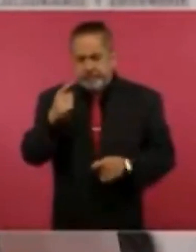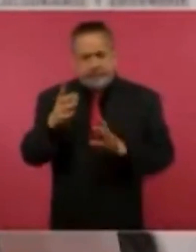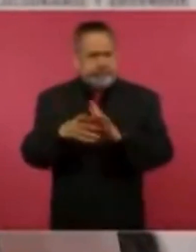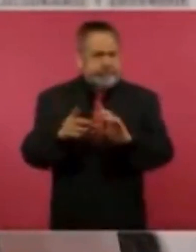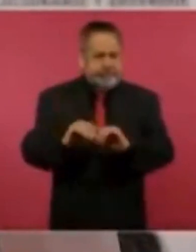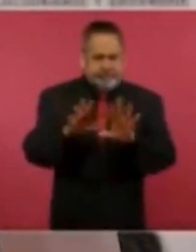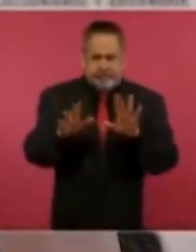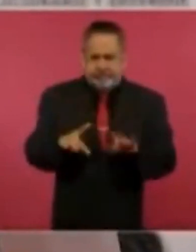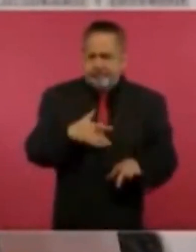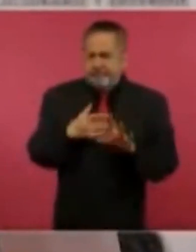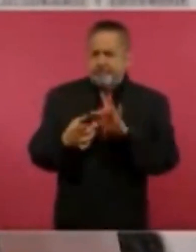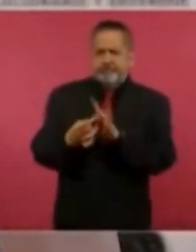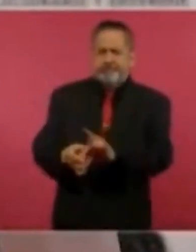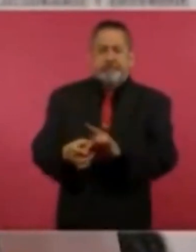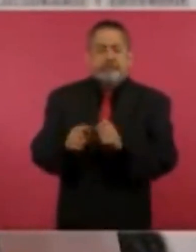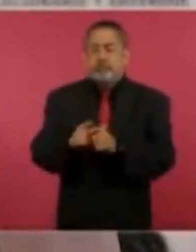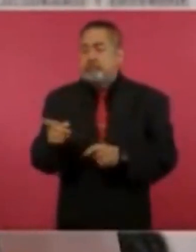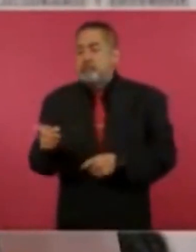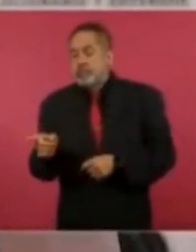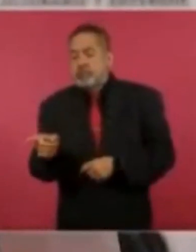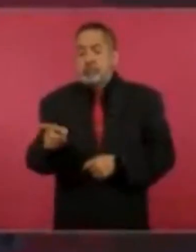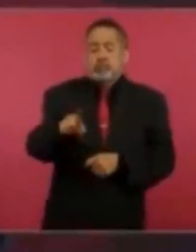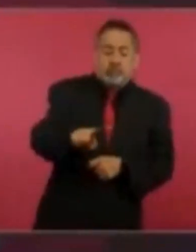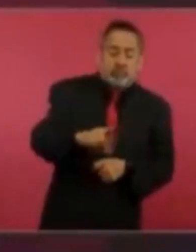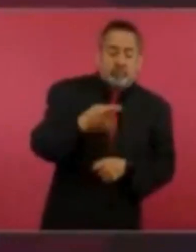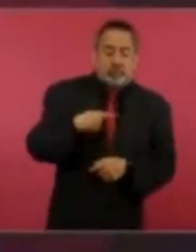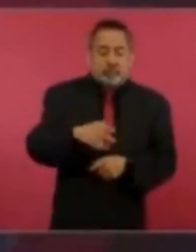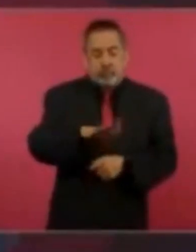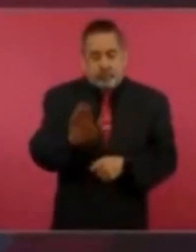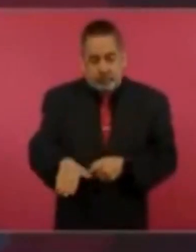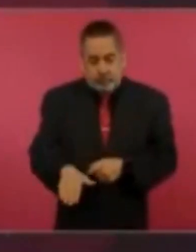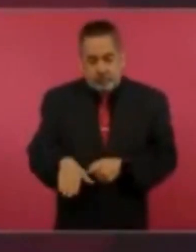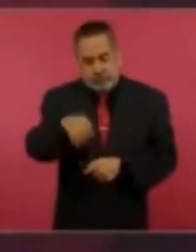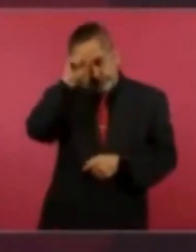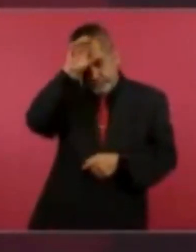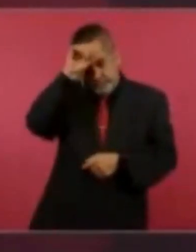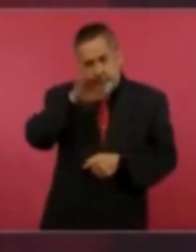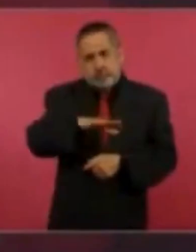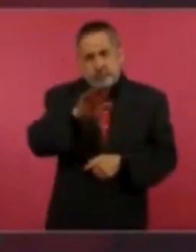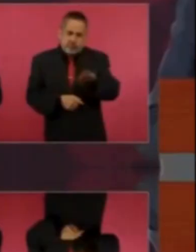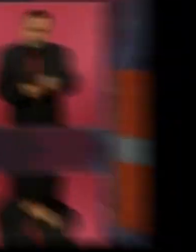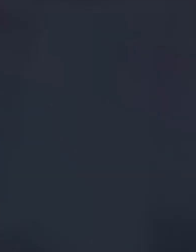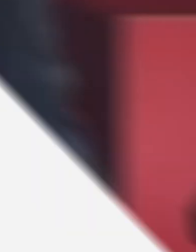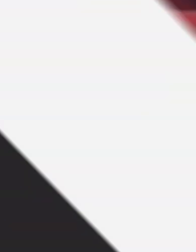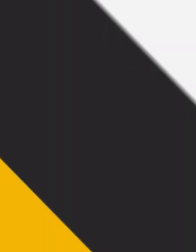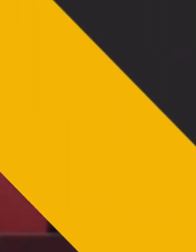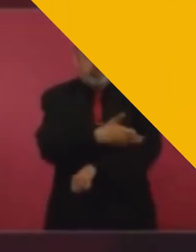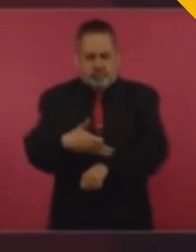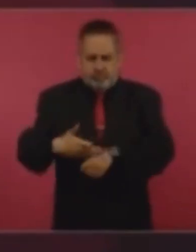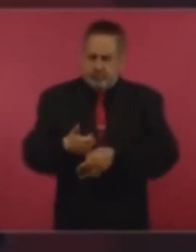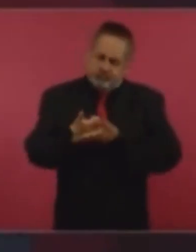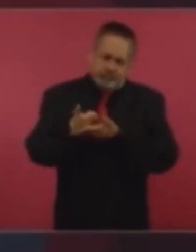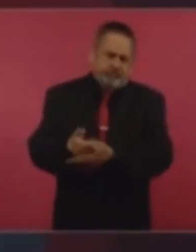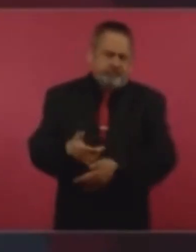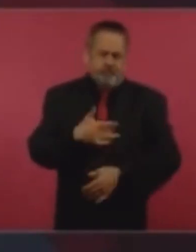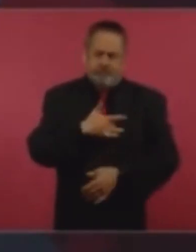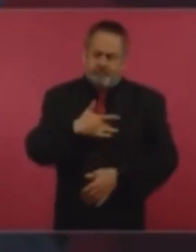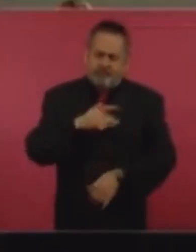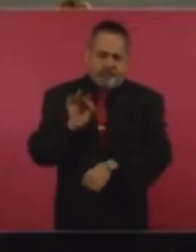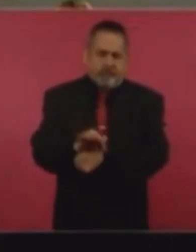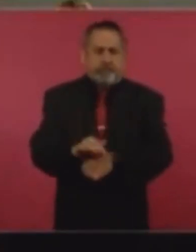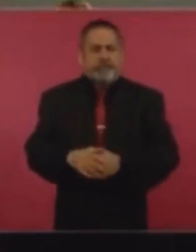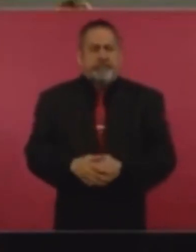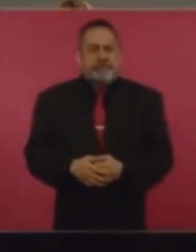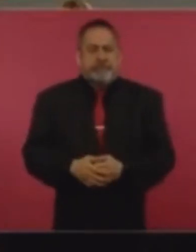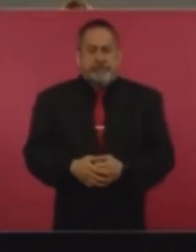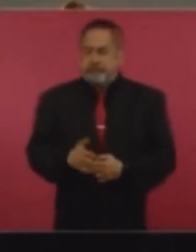solidaridad con los familiares y los deudos de estos mineros que se merecen todo el respeto y apoyo. Le vamos